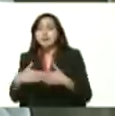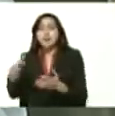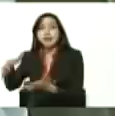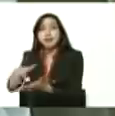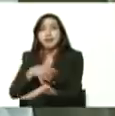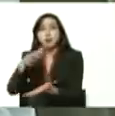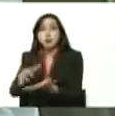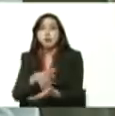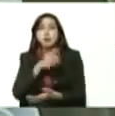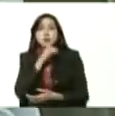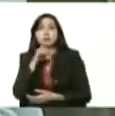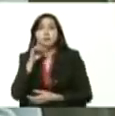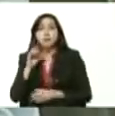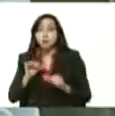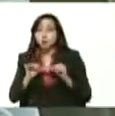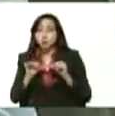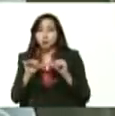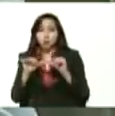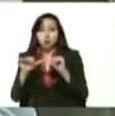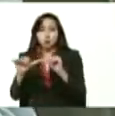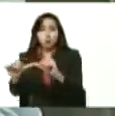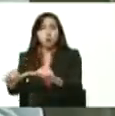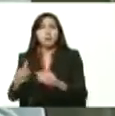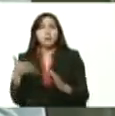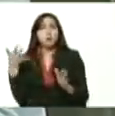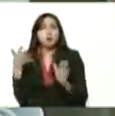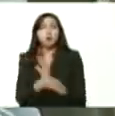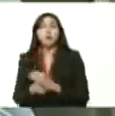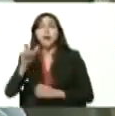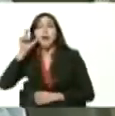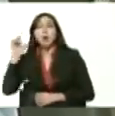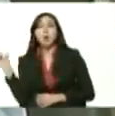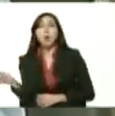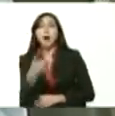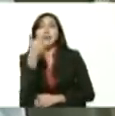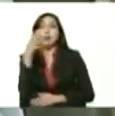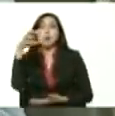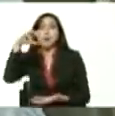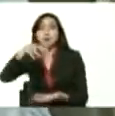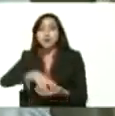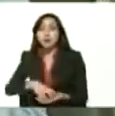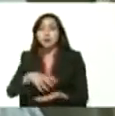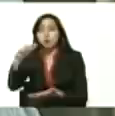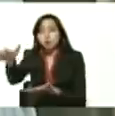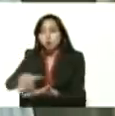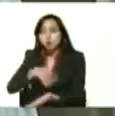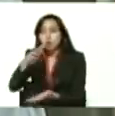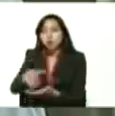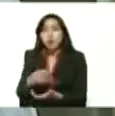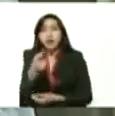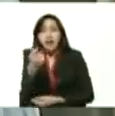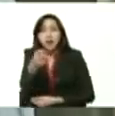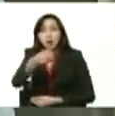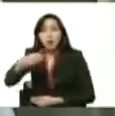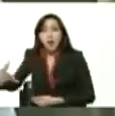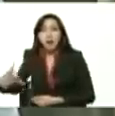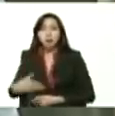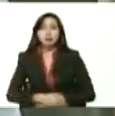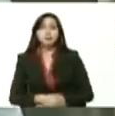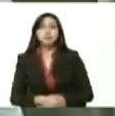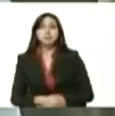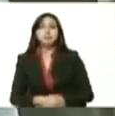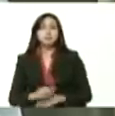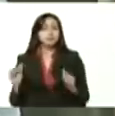que está bastante avanzado, especialmente el estado huárico que tuvo siembra récord en arroz en este ciclo y el